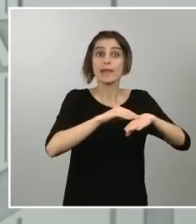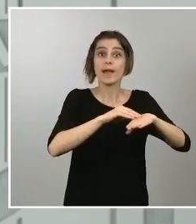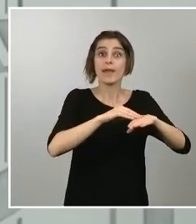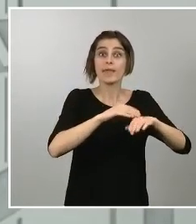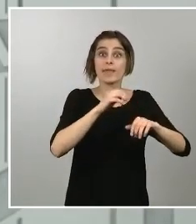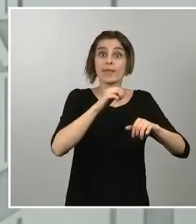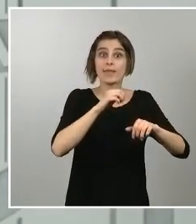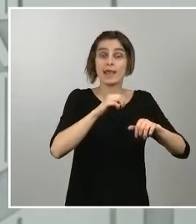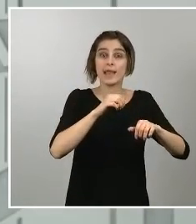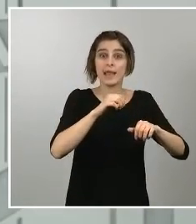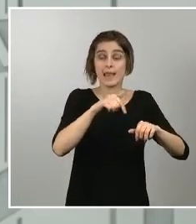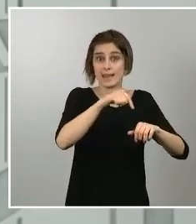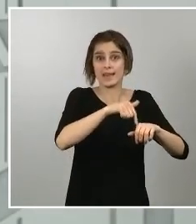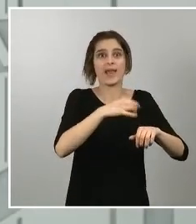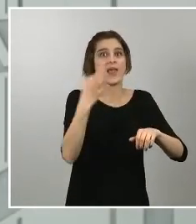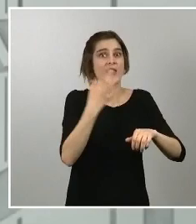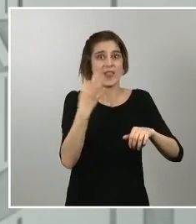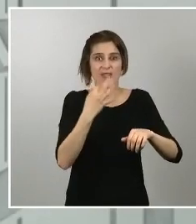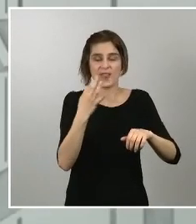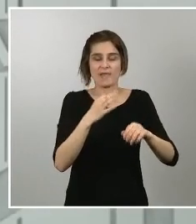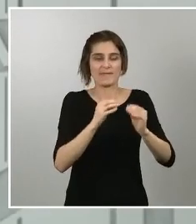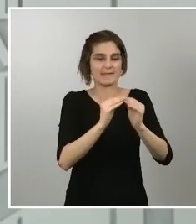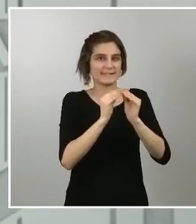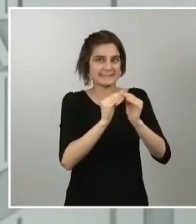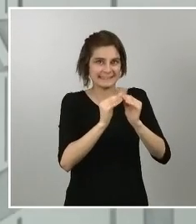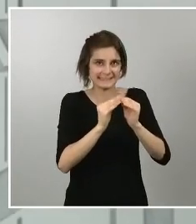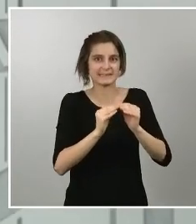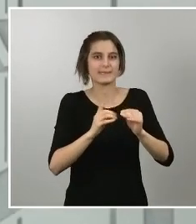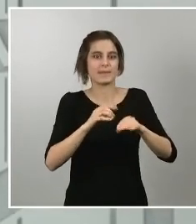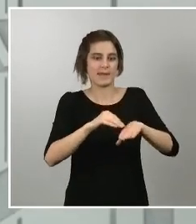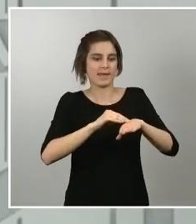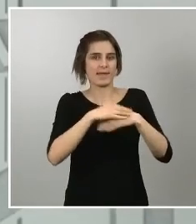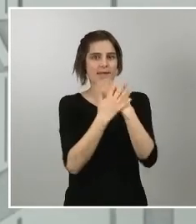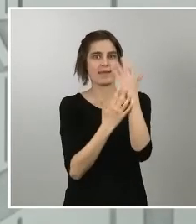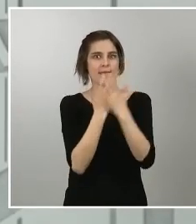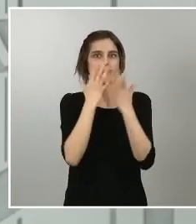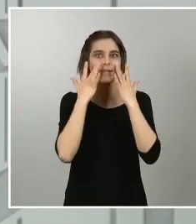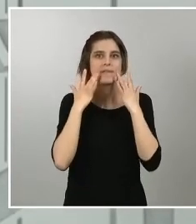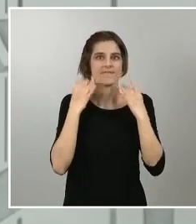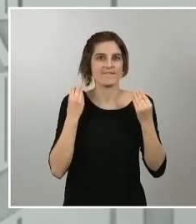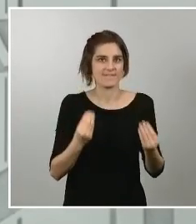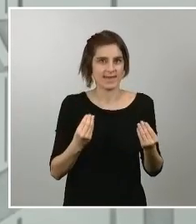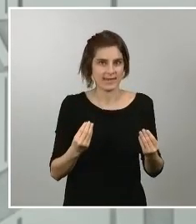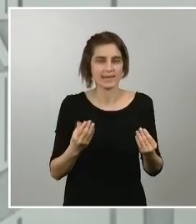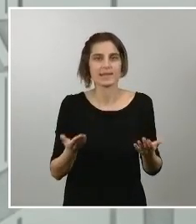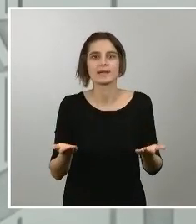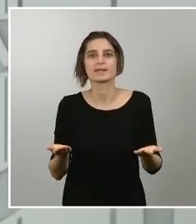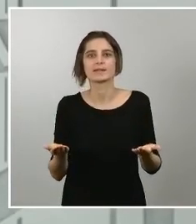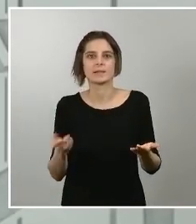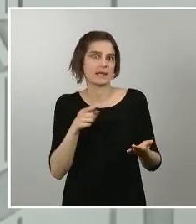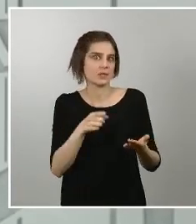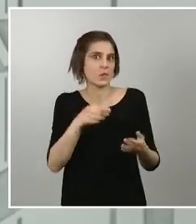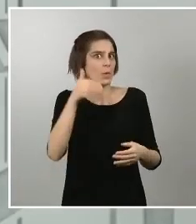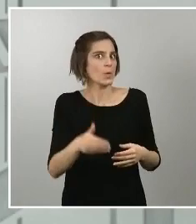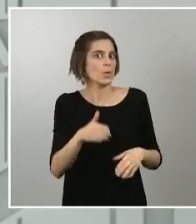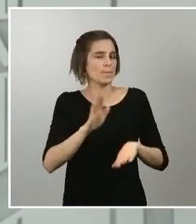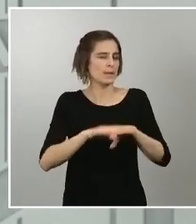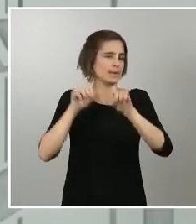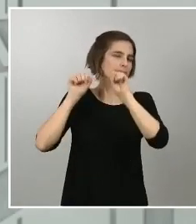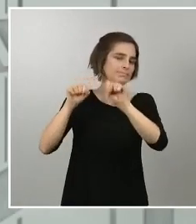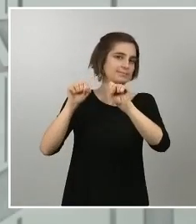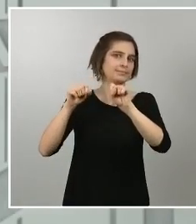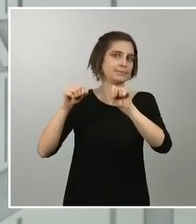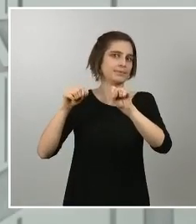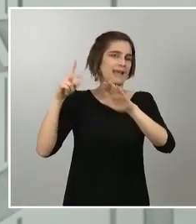producir geles que nos permitan la desinfección de manos que es una de las medidas más efectivas para evitar el contagio del virus la industria del